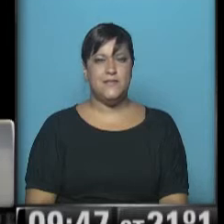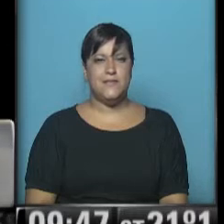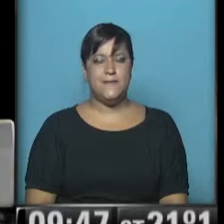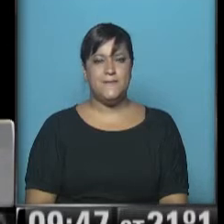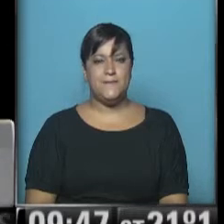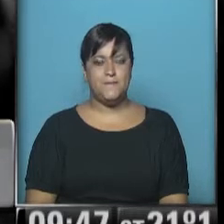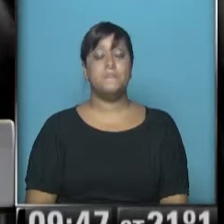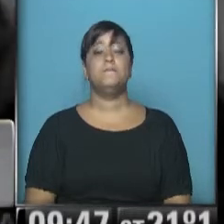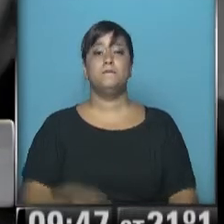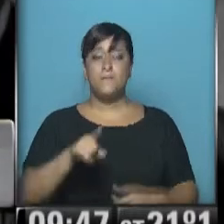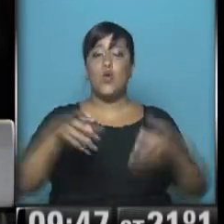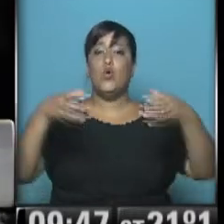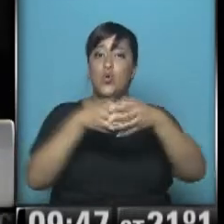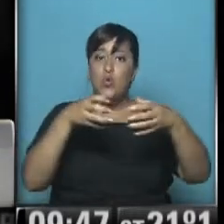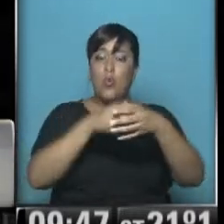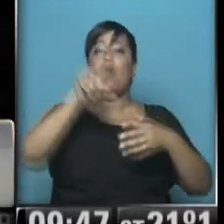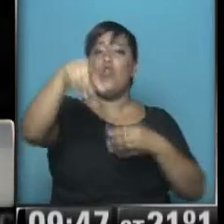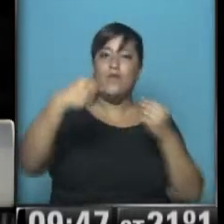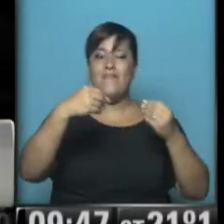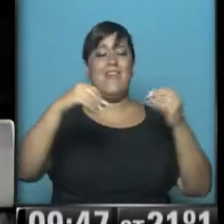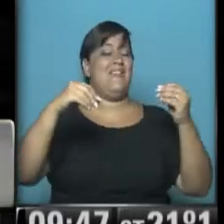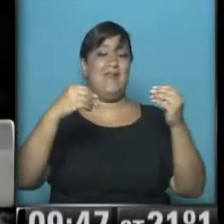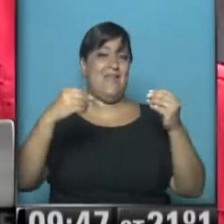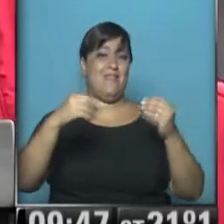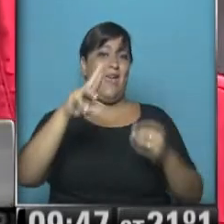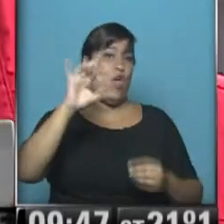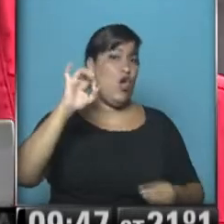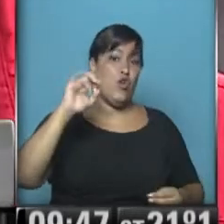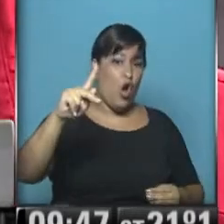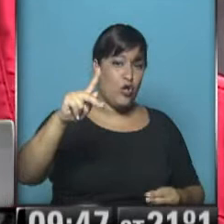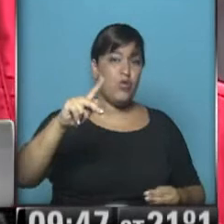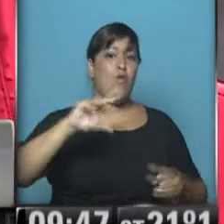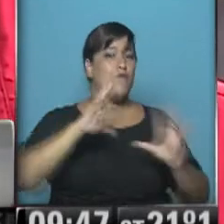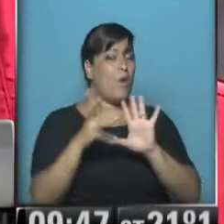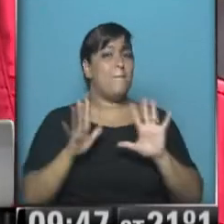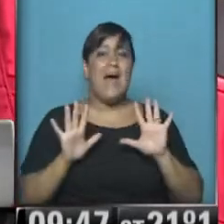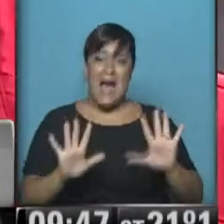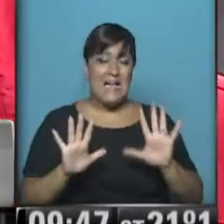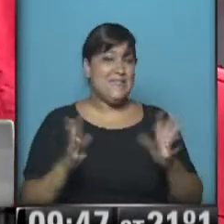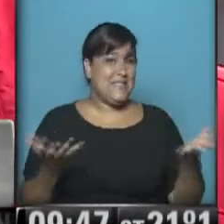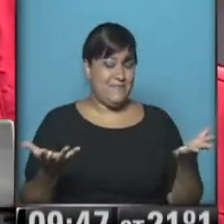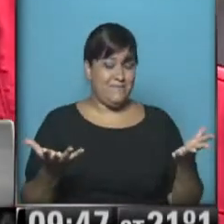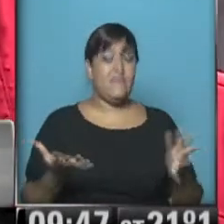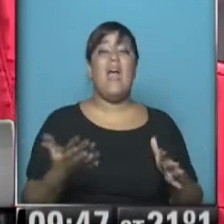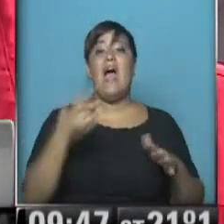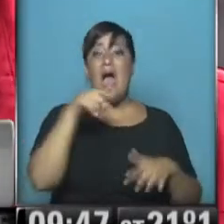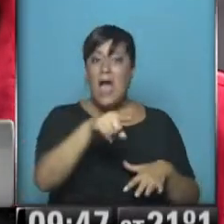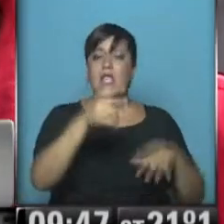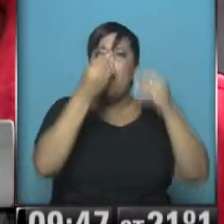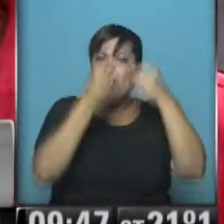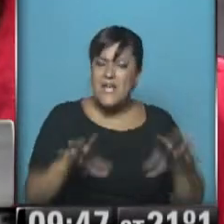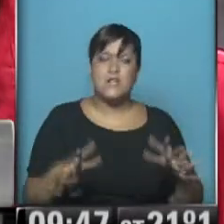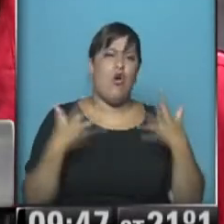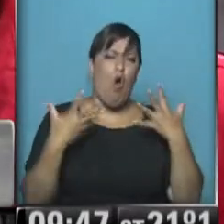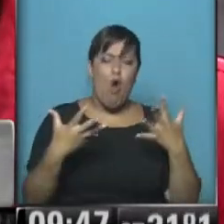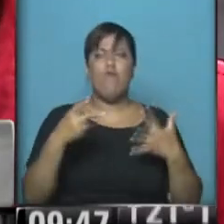Y Caravana parte desde lo urbano, desde el rock, desde lo que nos rodea de nuestro entorno. Y de ahí empezamos, obviamente